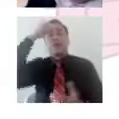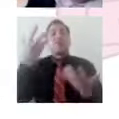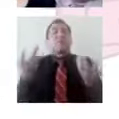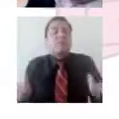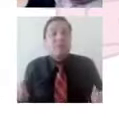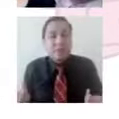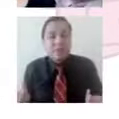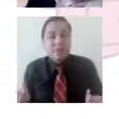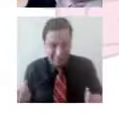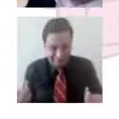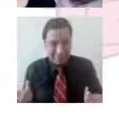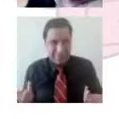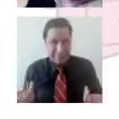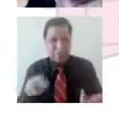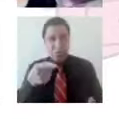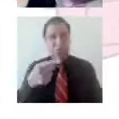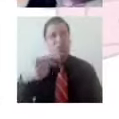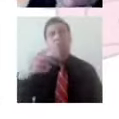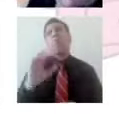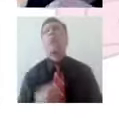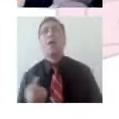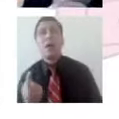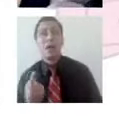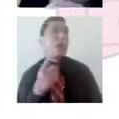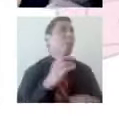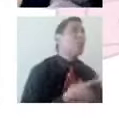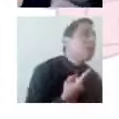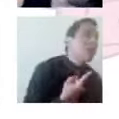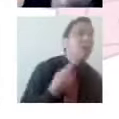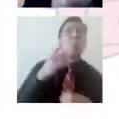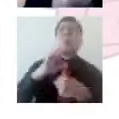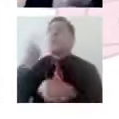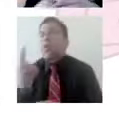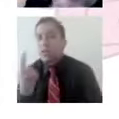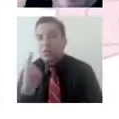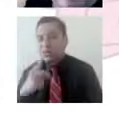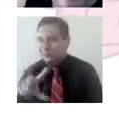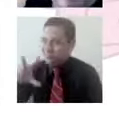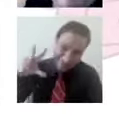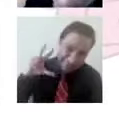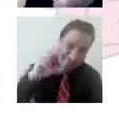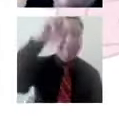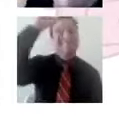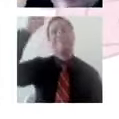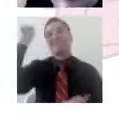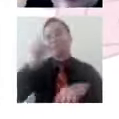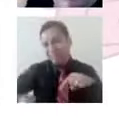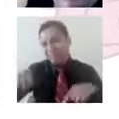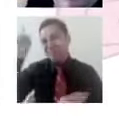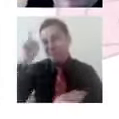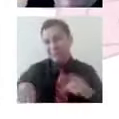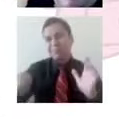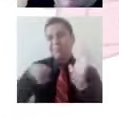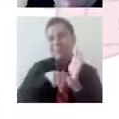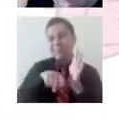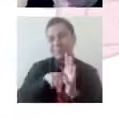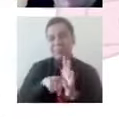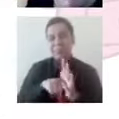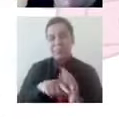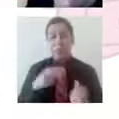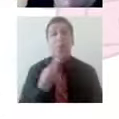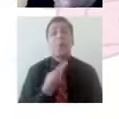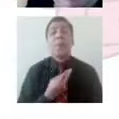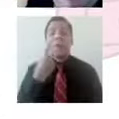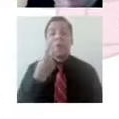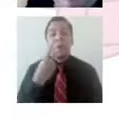tenemos que trabajar y que tenemos que ir desarrollando, pues es ir logrando notar qué pasa con cada uno de nosotros,